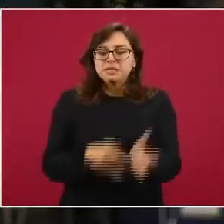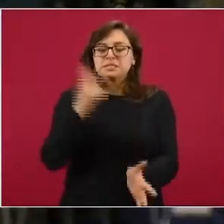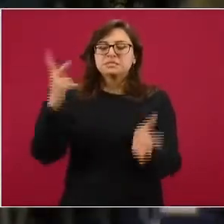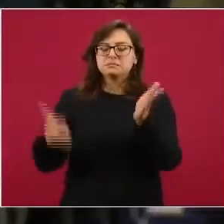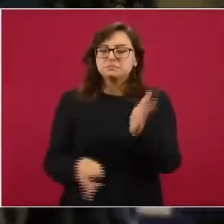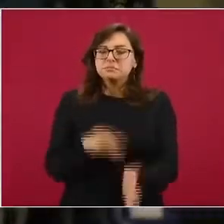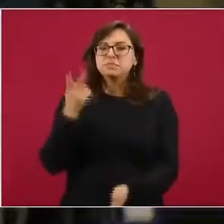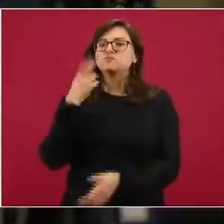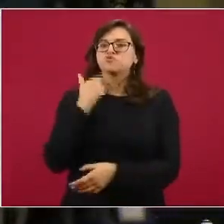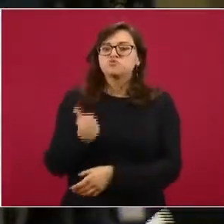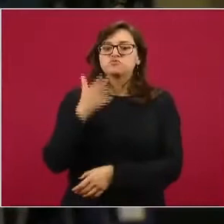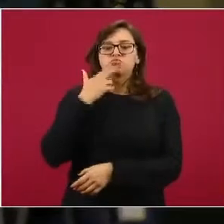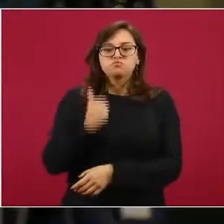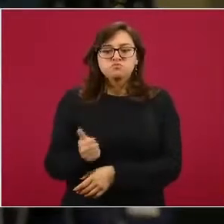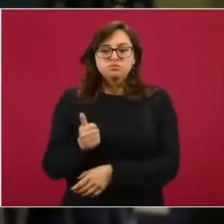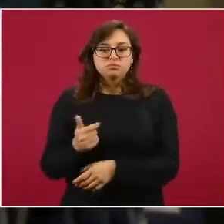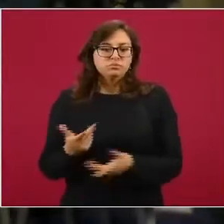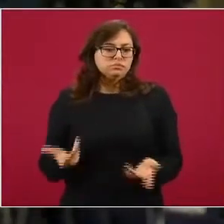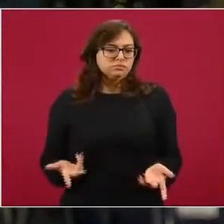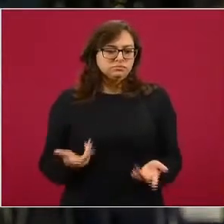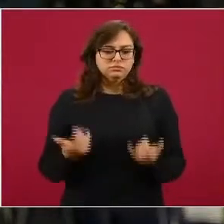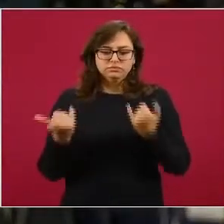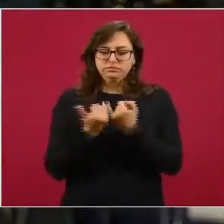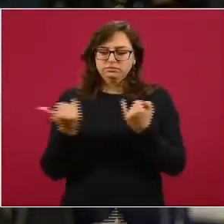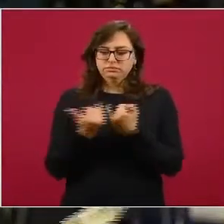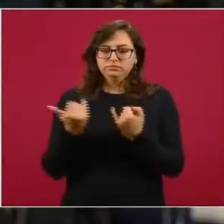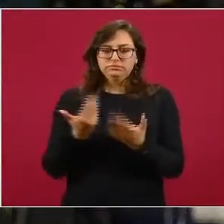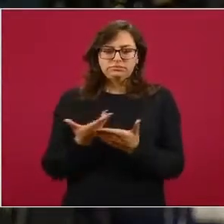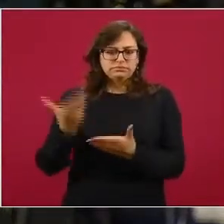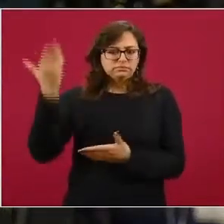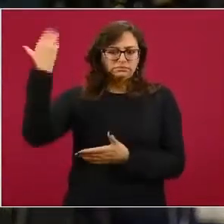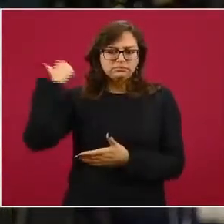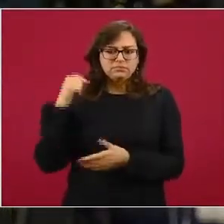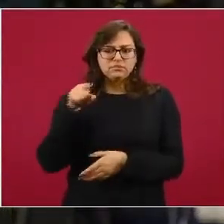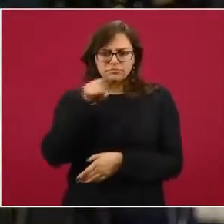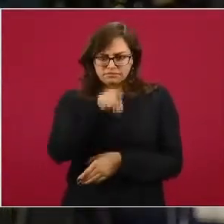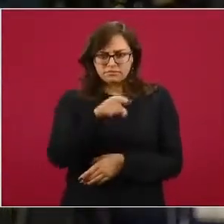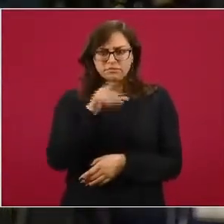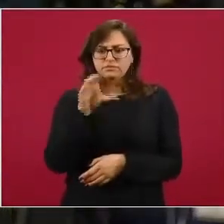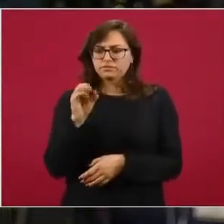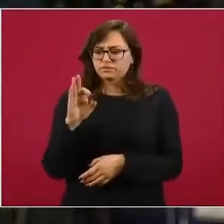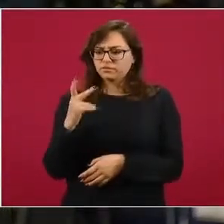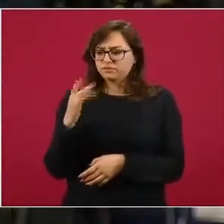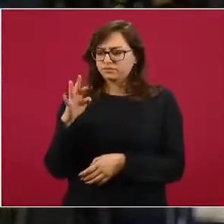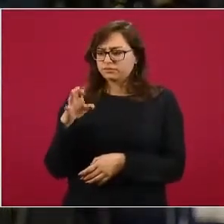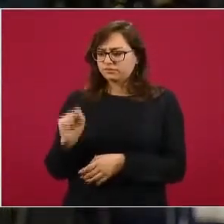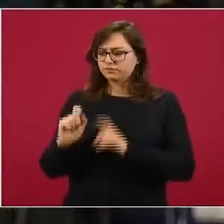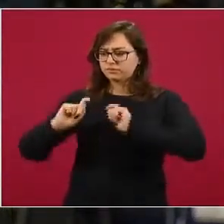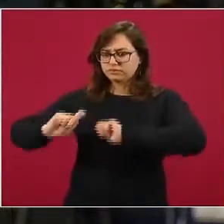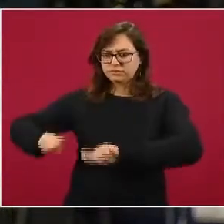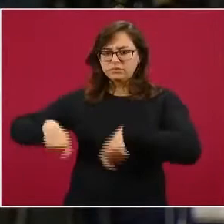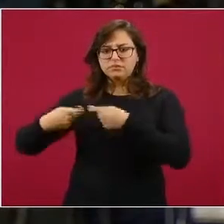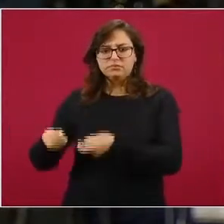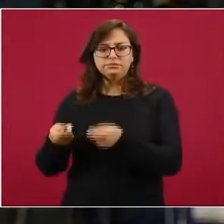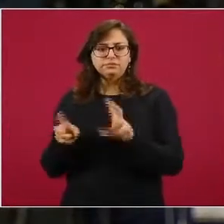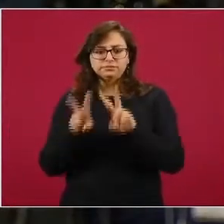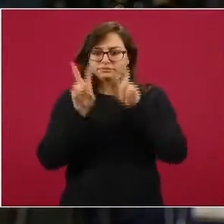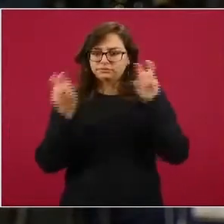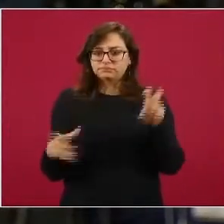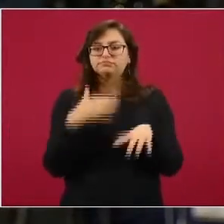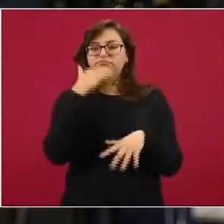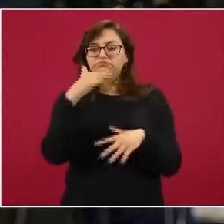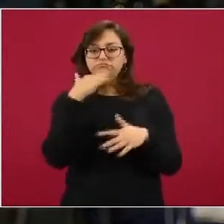recomendables. Usted hace un par de días hizo nombramientos en la COFEPRIS y bajo el tema de la no